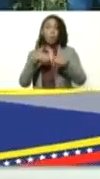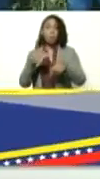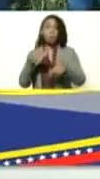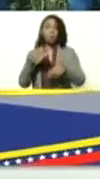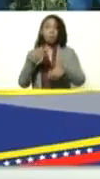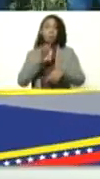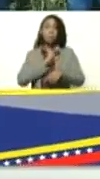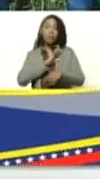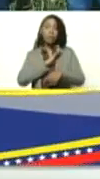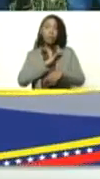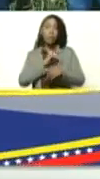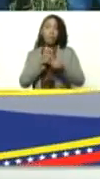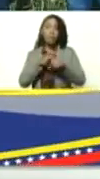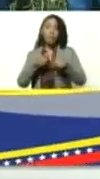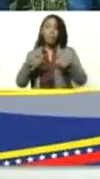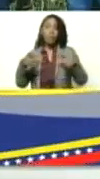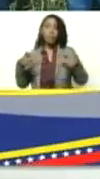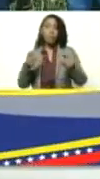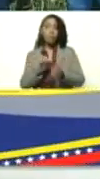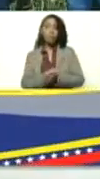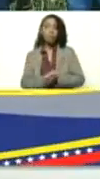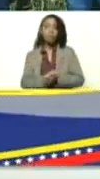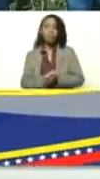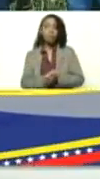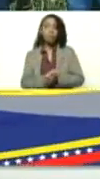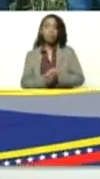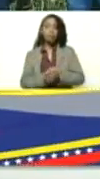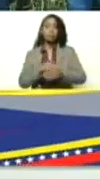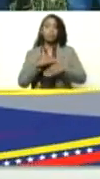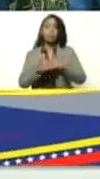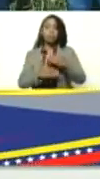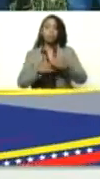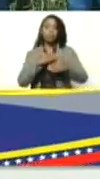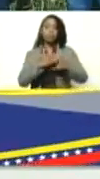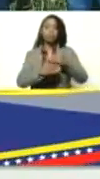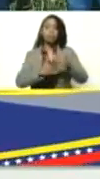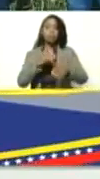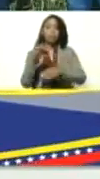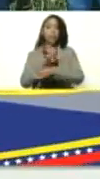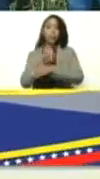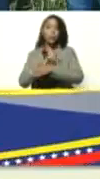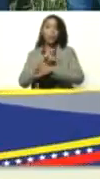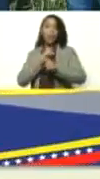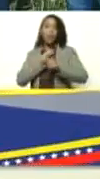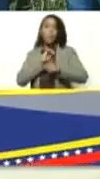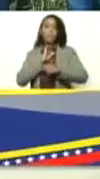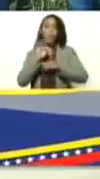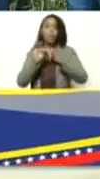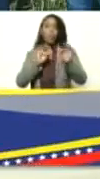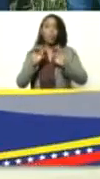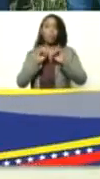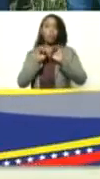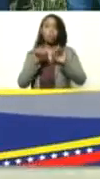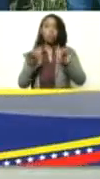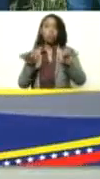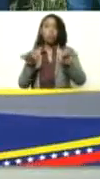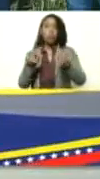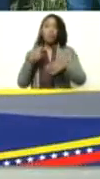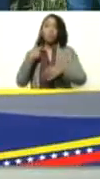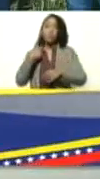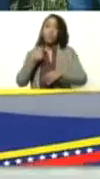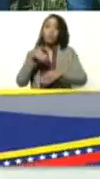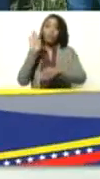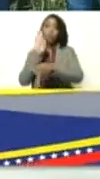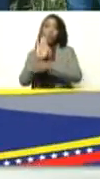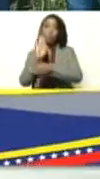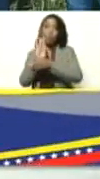el crecimiento acelerado de los contagios tenemos que cuidarnos por